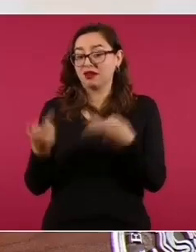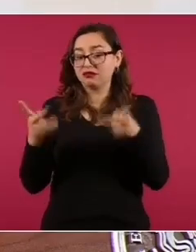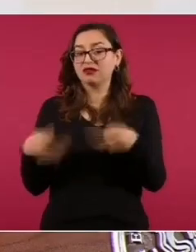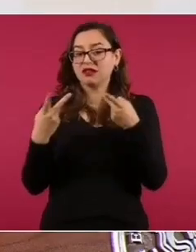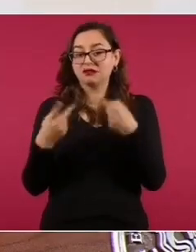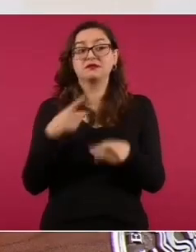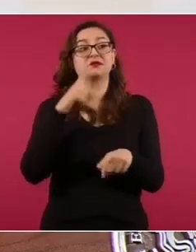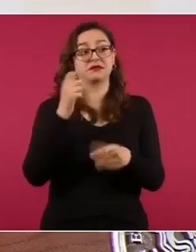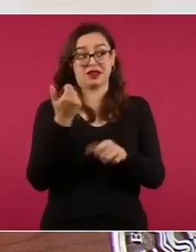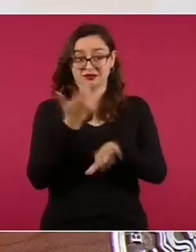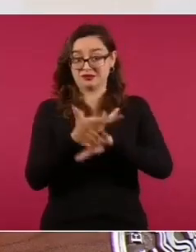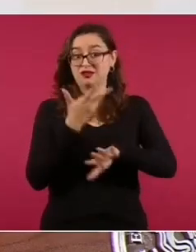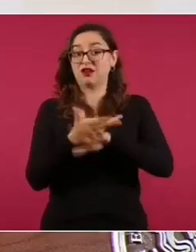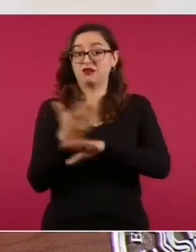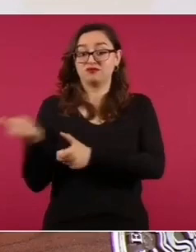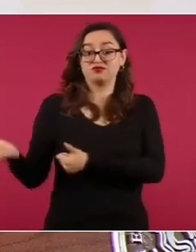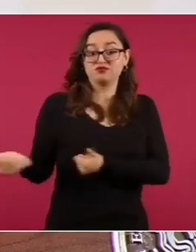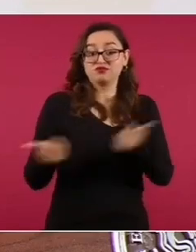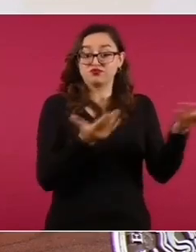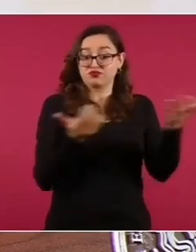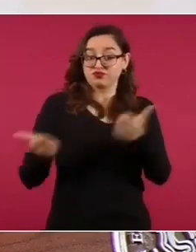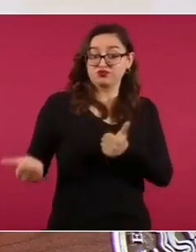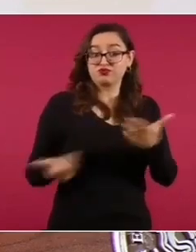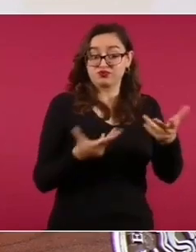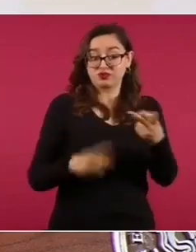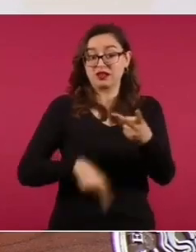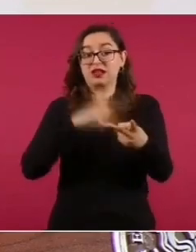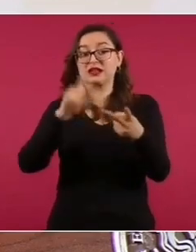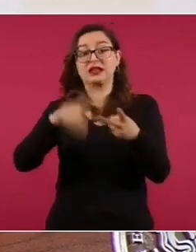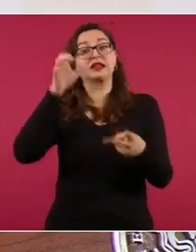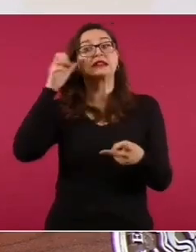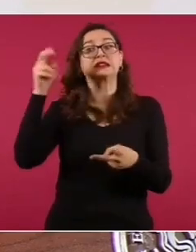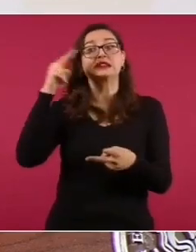Y su principal comprador de carne es China.